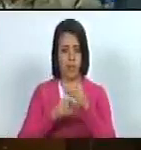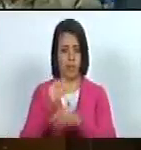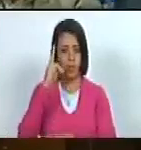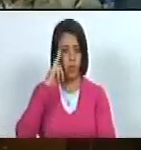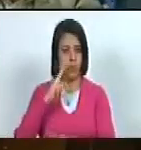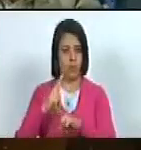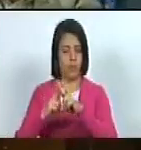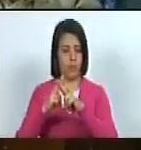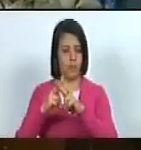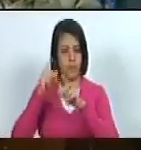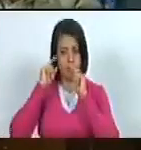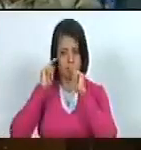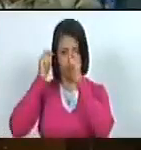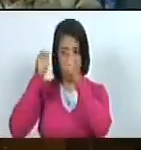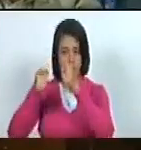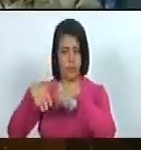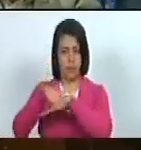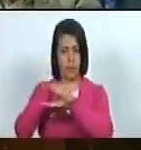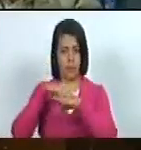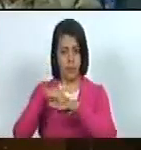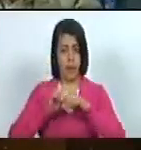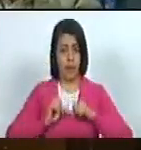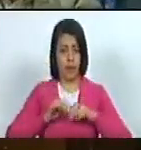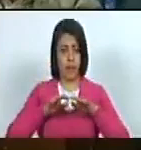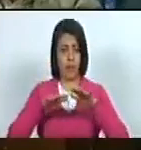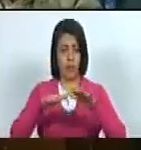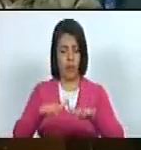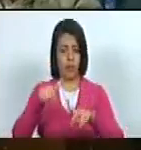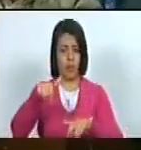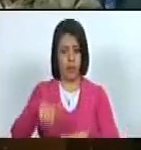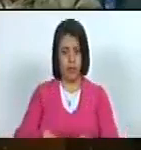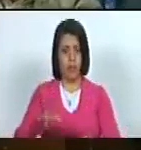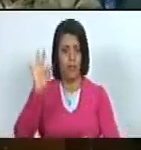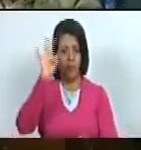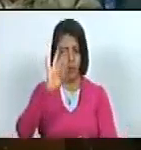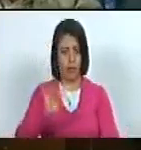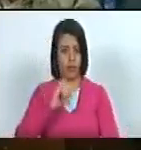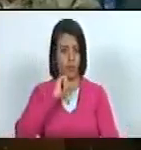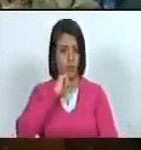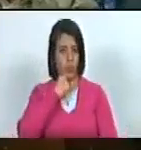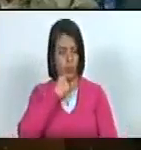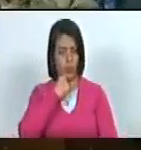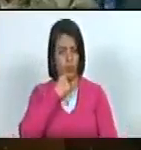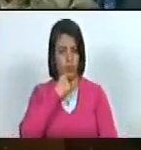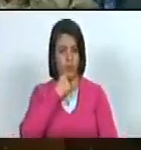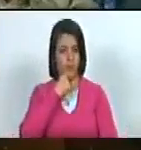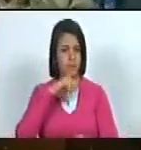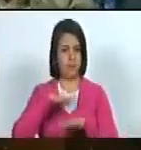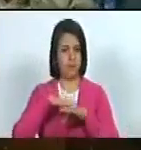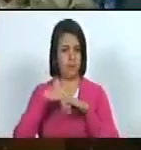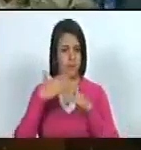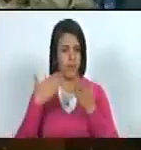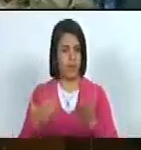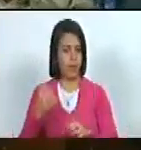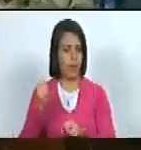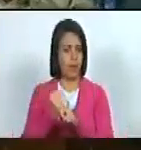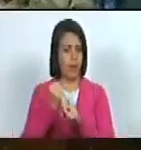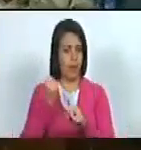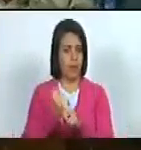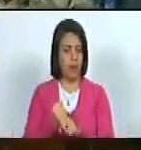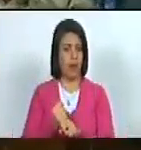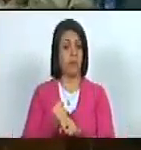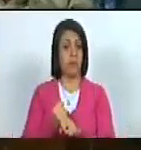condecorado por el Ministerio de Asuntos Exteriores de la Federación de Rusia no solamente por su trabajo